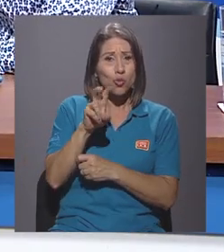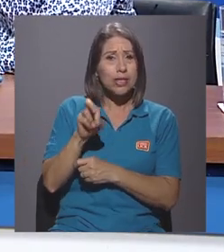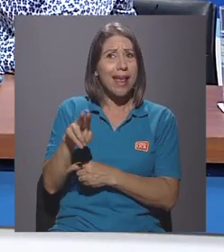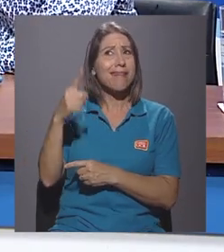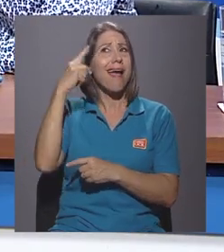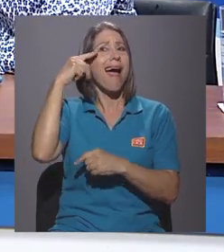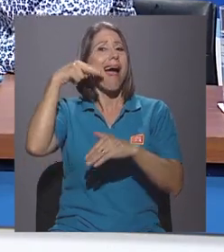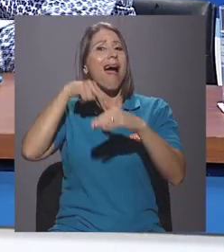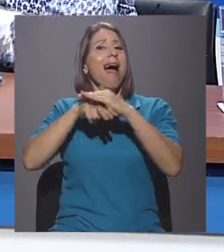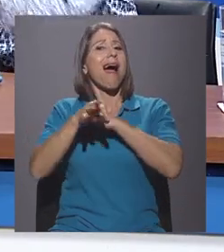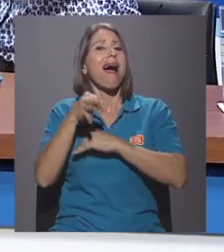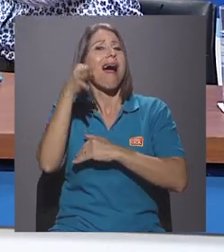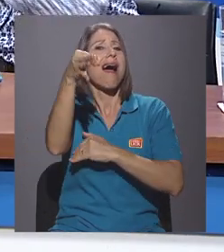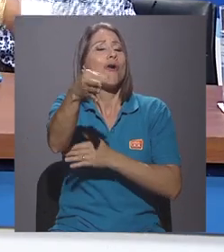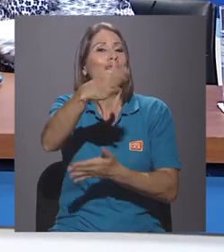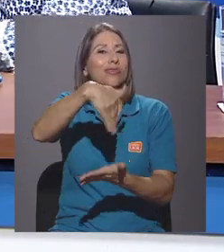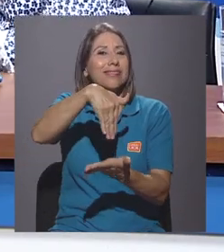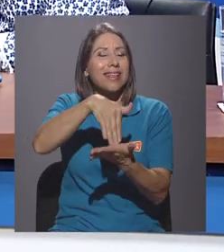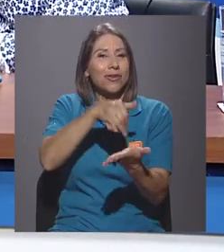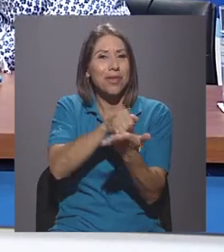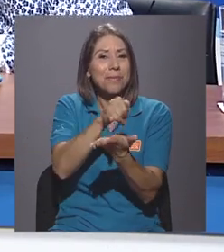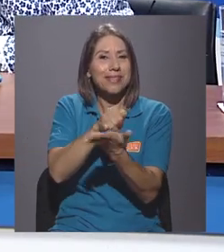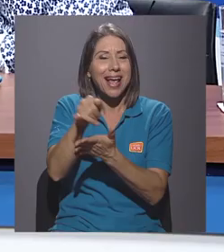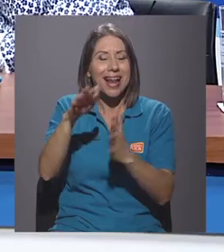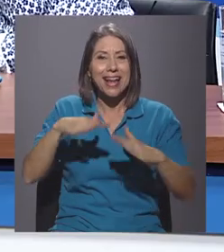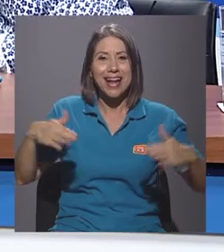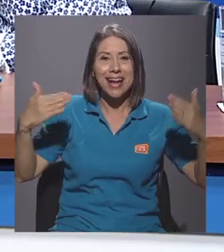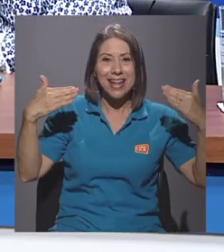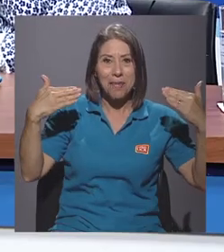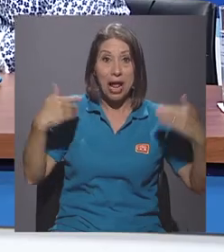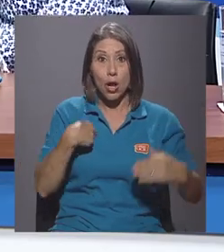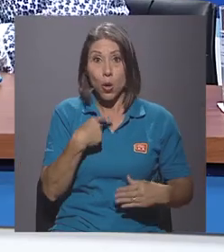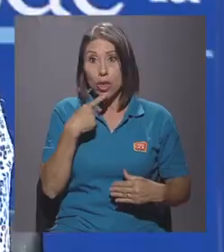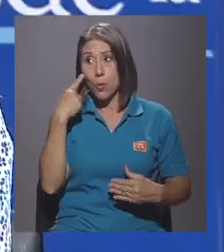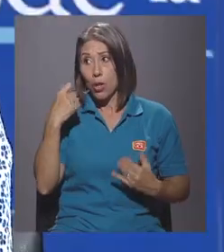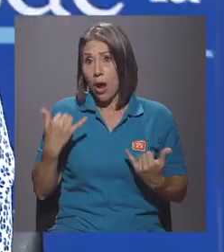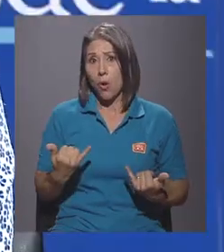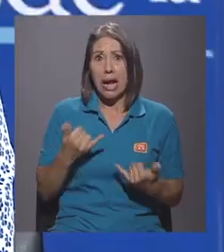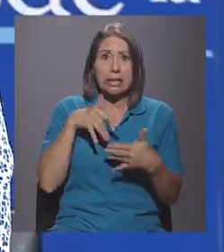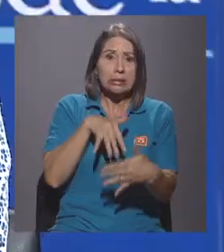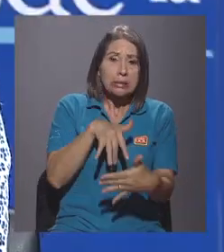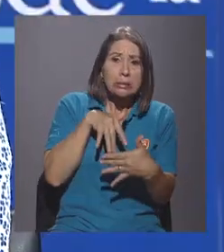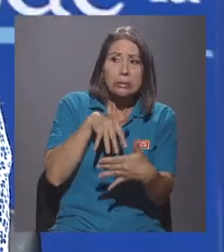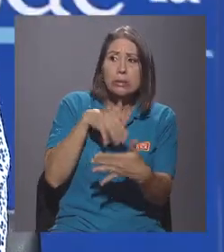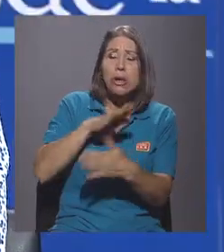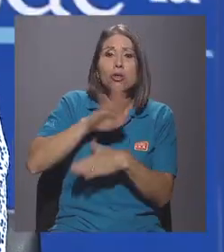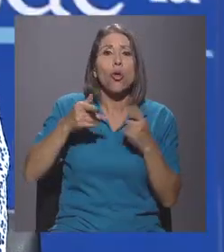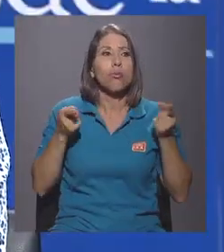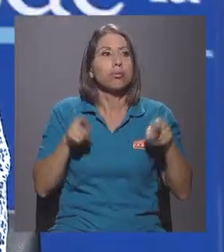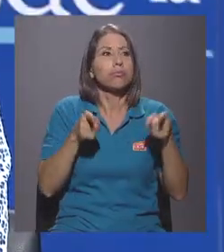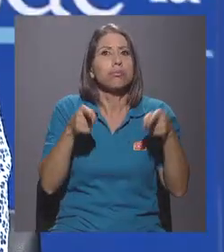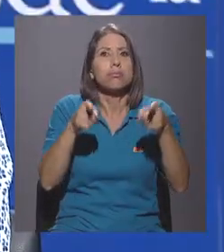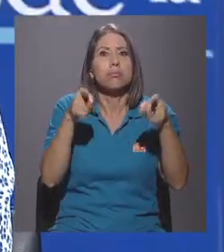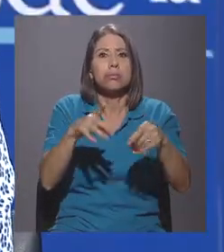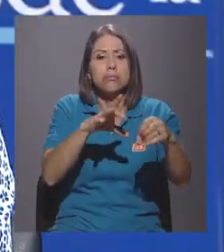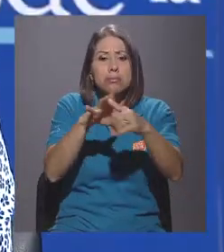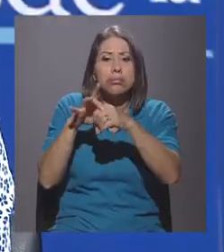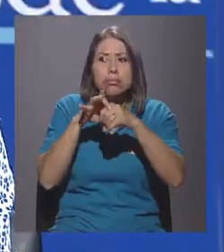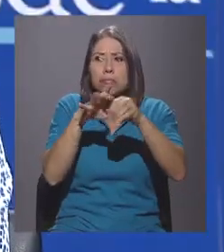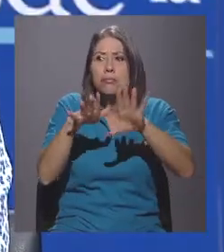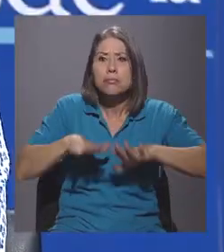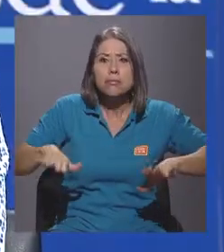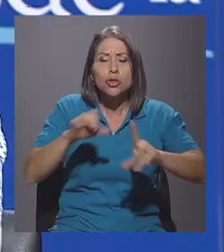investigara el clima. Lo digo por la contextualización que hay ahora. Todo lo que estamos viviendo los seres humanos, nuestra sociedad,